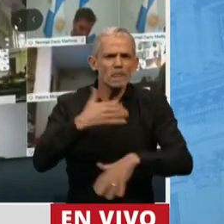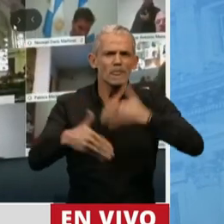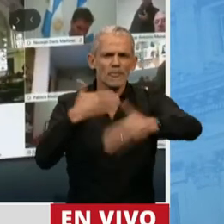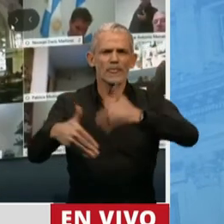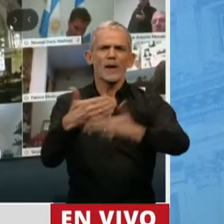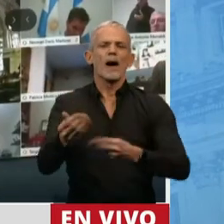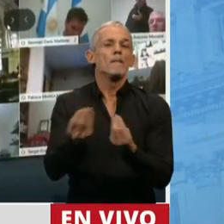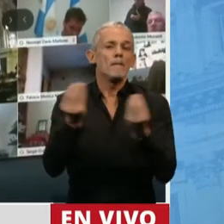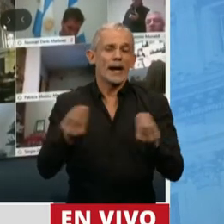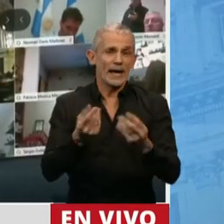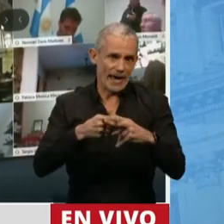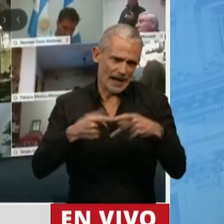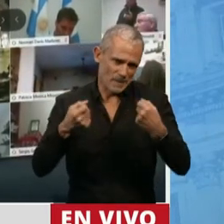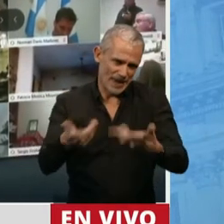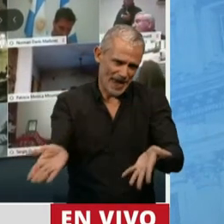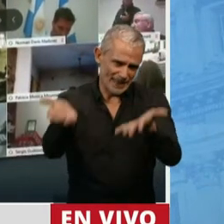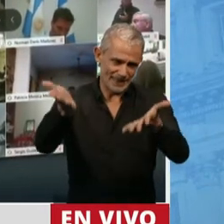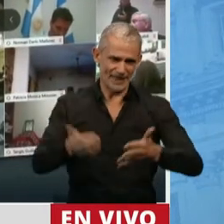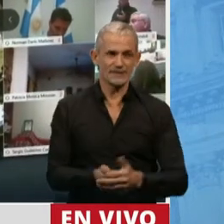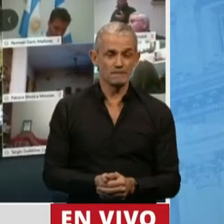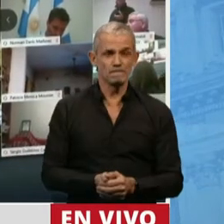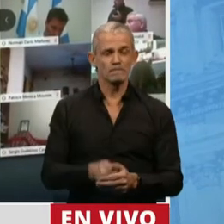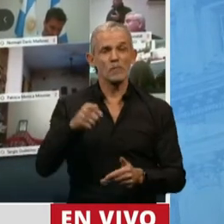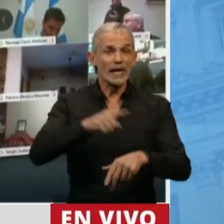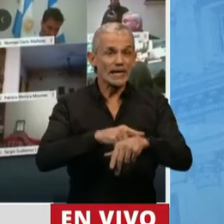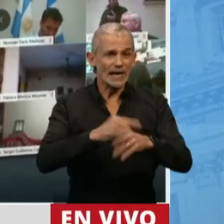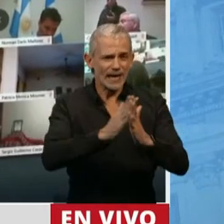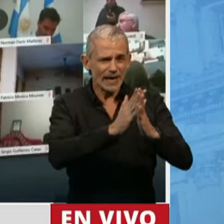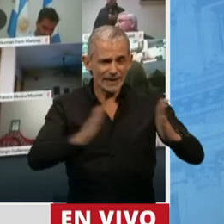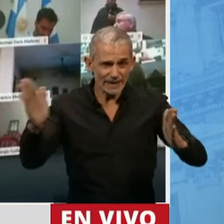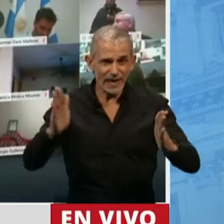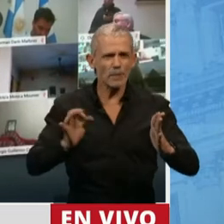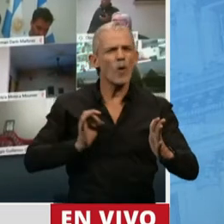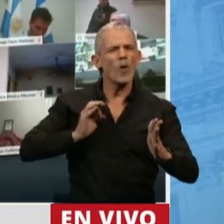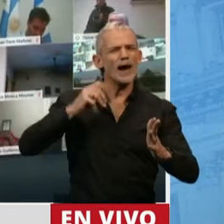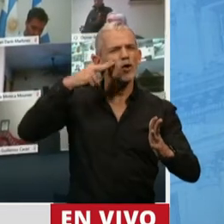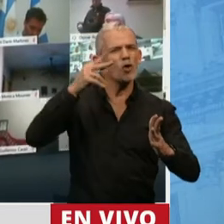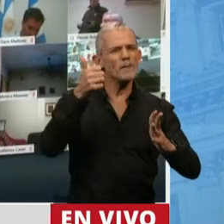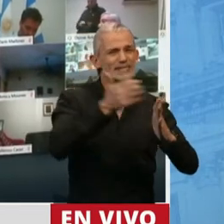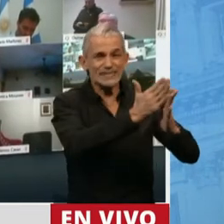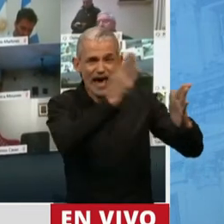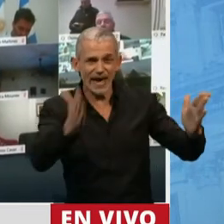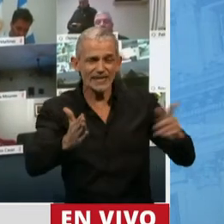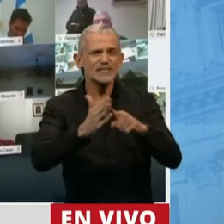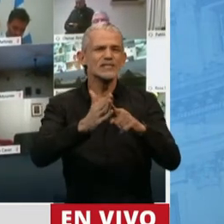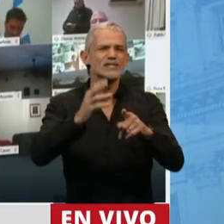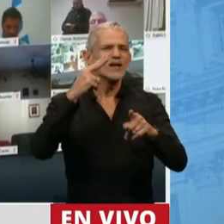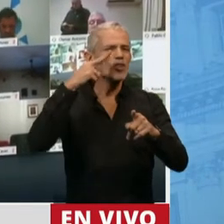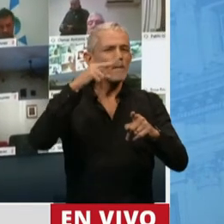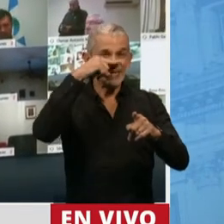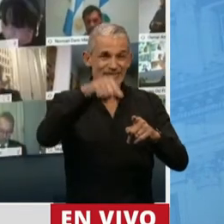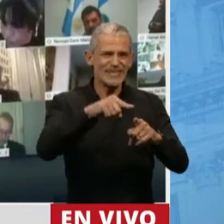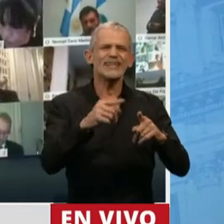herramientas que quiero reivindicar, porque en ese tiempo también del año 2006 y del 2007 quien era